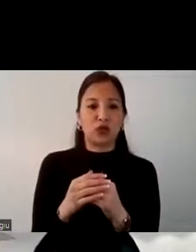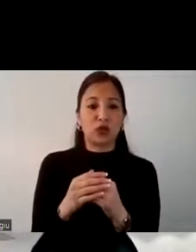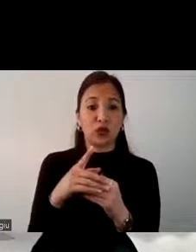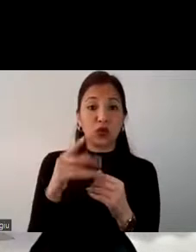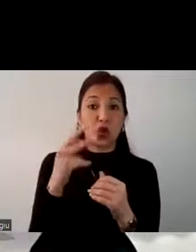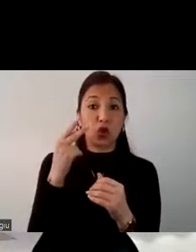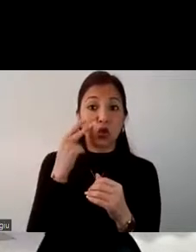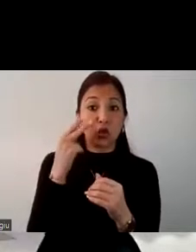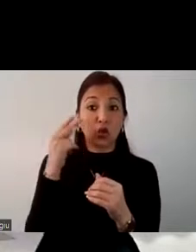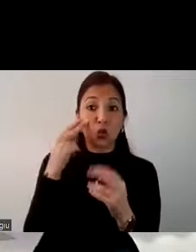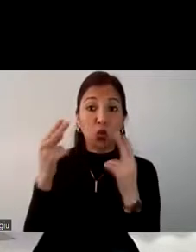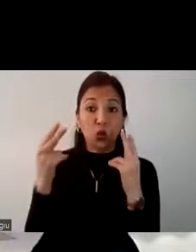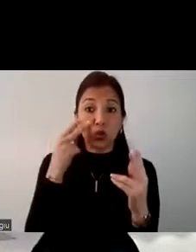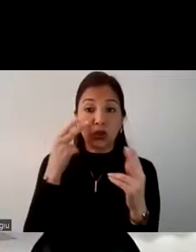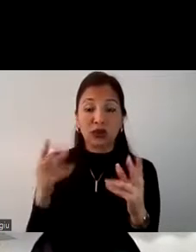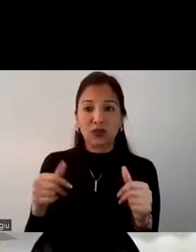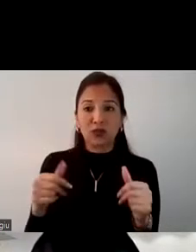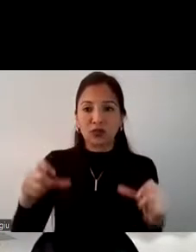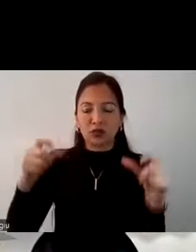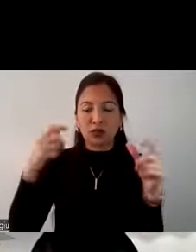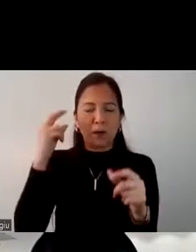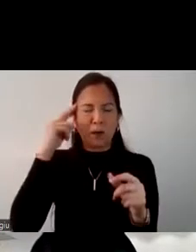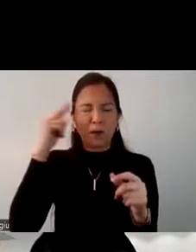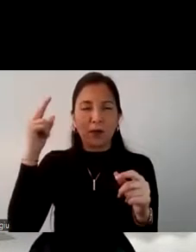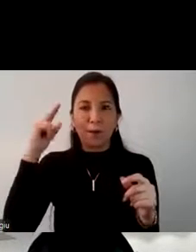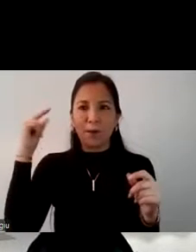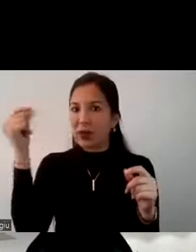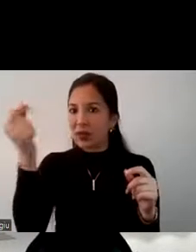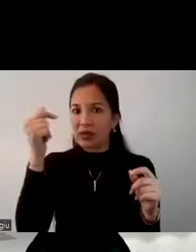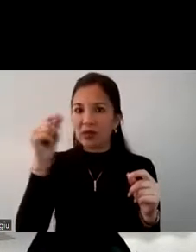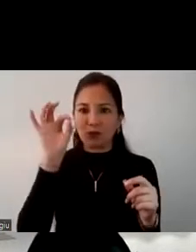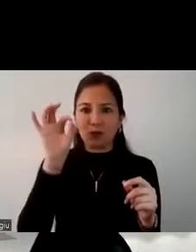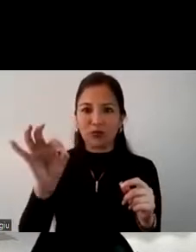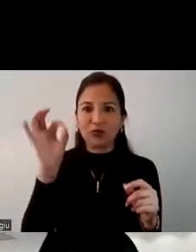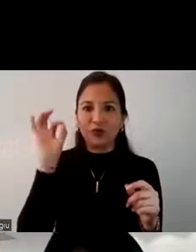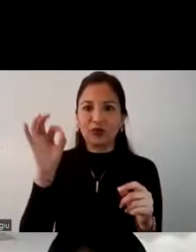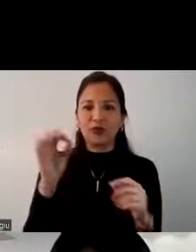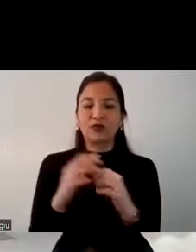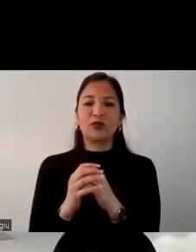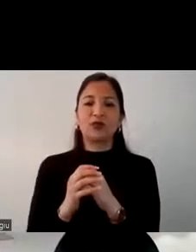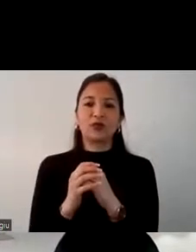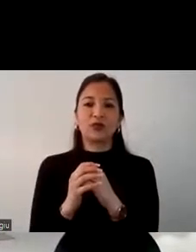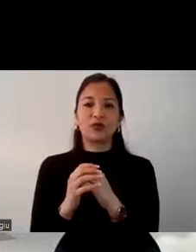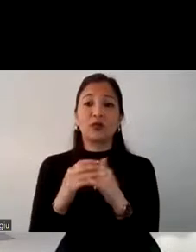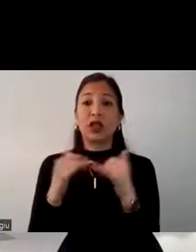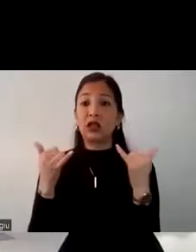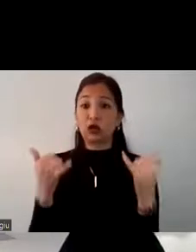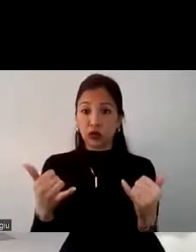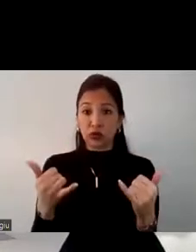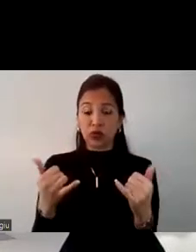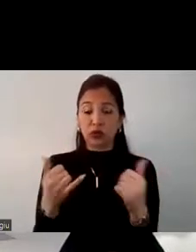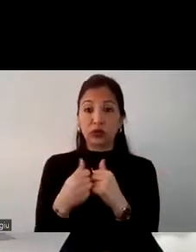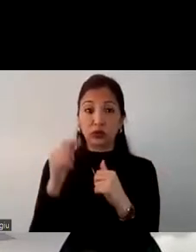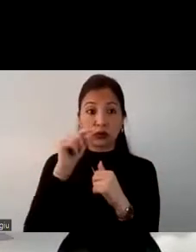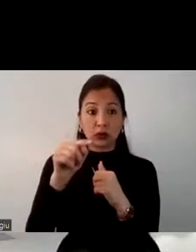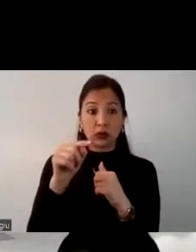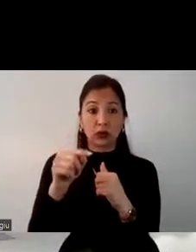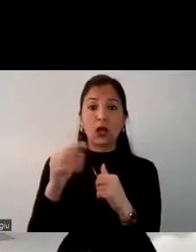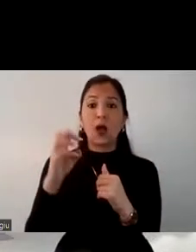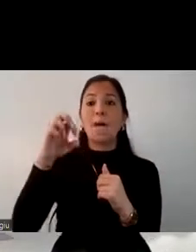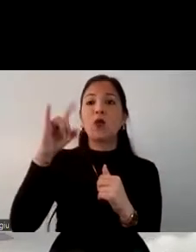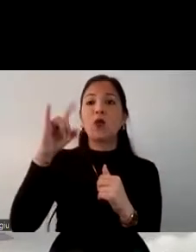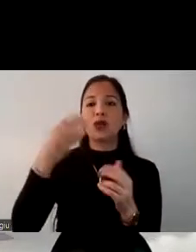muy reactivos. Quiere decir que la piensan muy rápido y automáticamente deciden el viaje. Entonces acá debemos hacer publicidad como